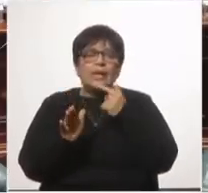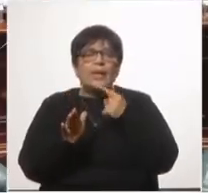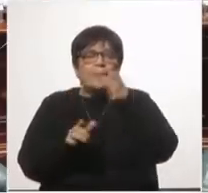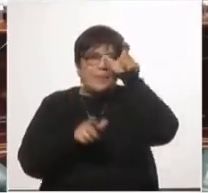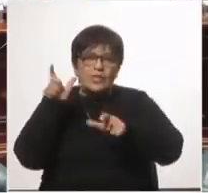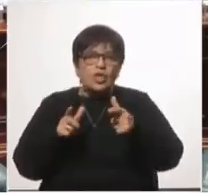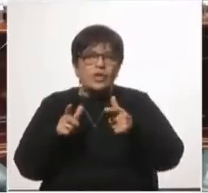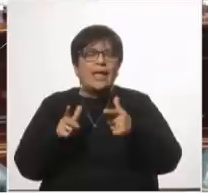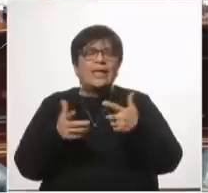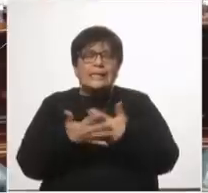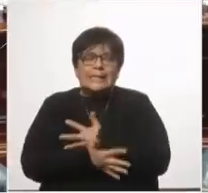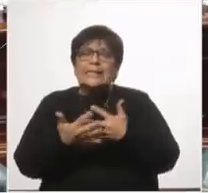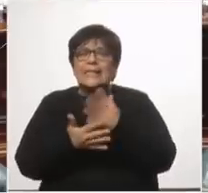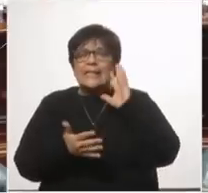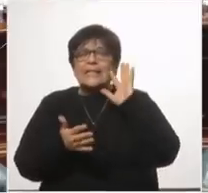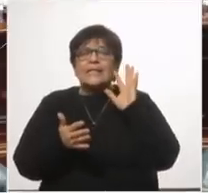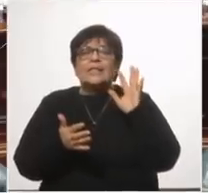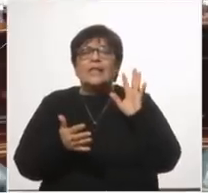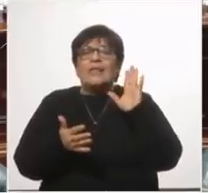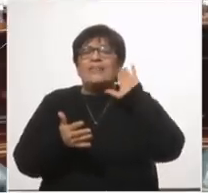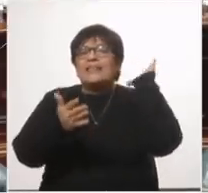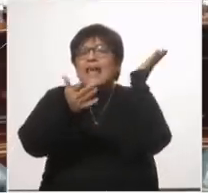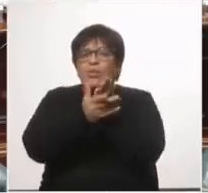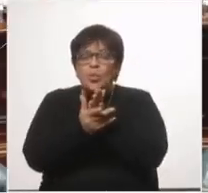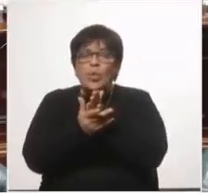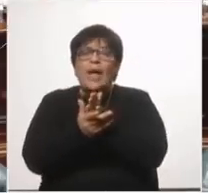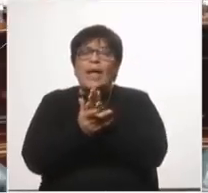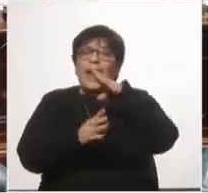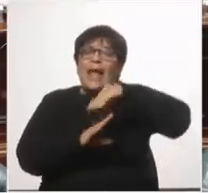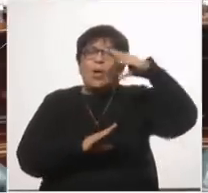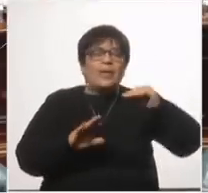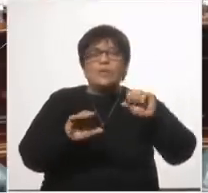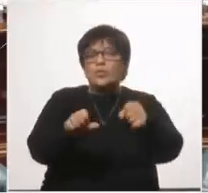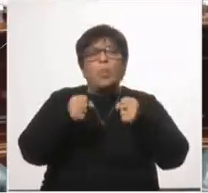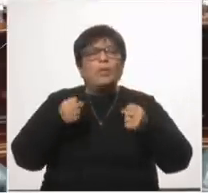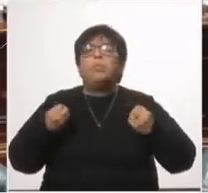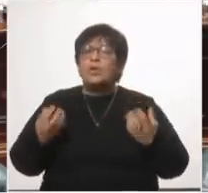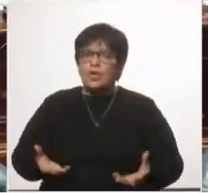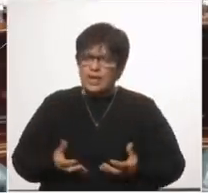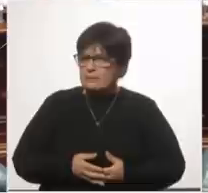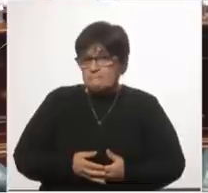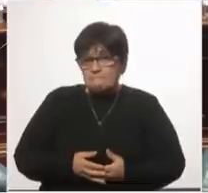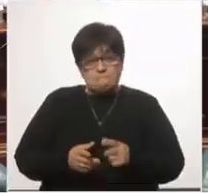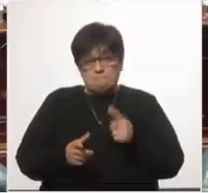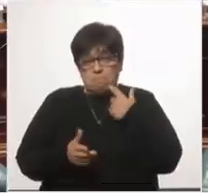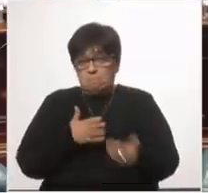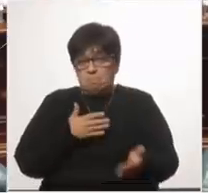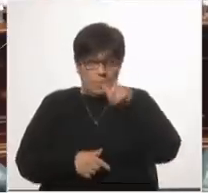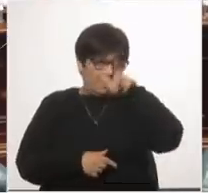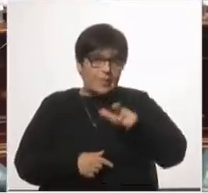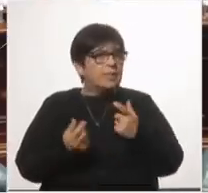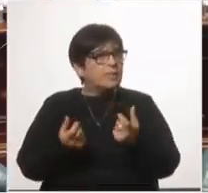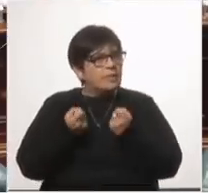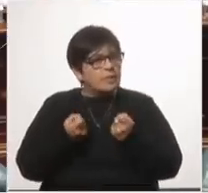Víctimas del Terrorismo de Estado a partir de la cooperativa COSAMED queremos saber por qué lo hizo y por qué no tuvo en cuenta esta población que tanto